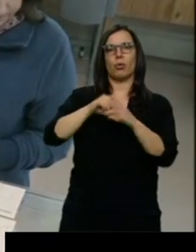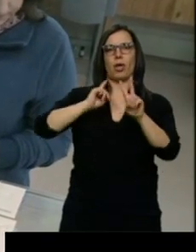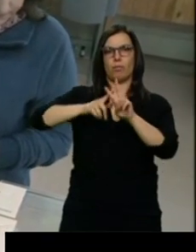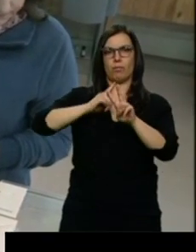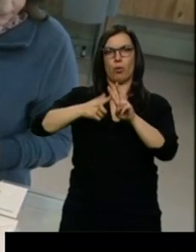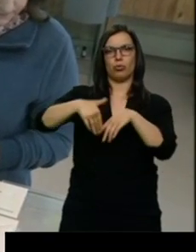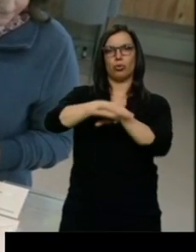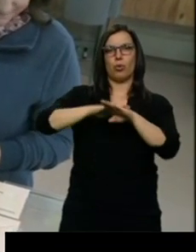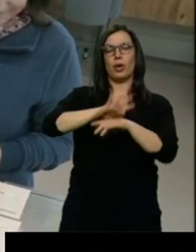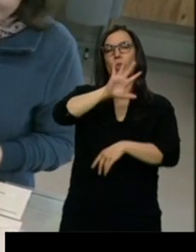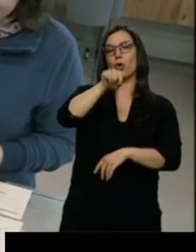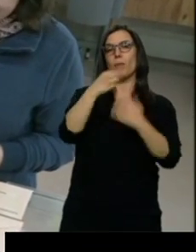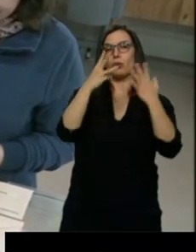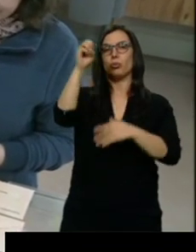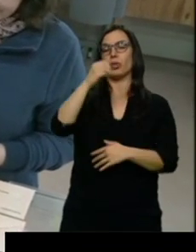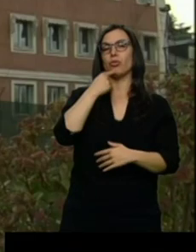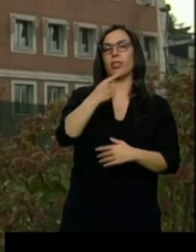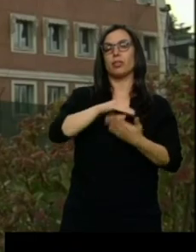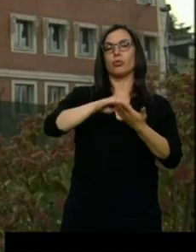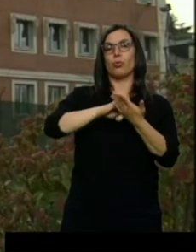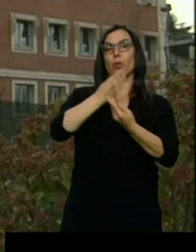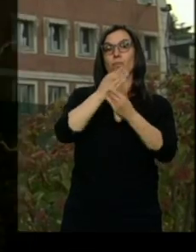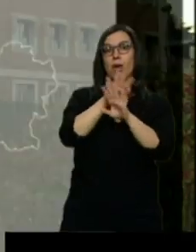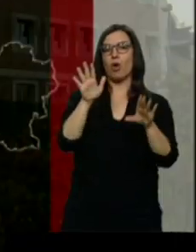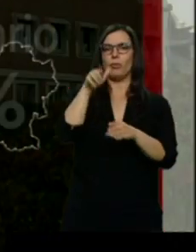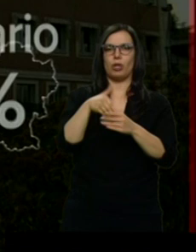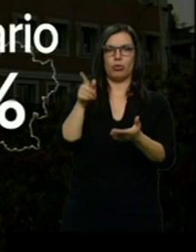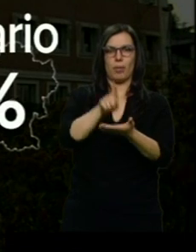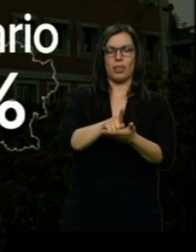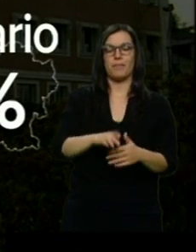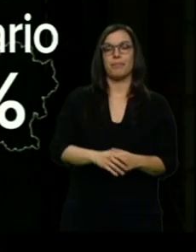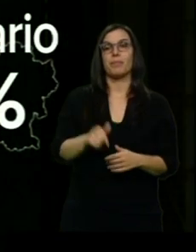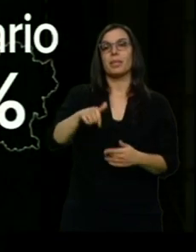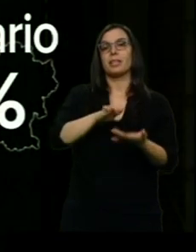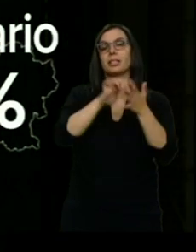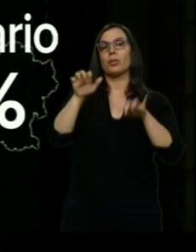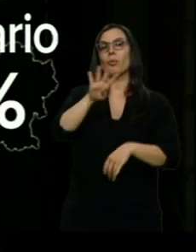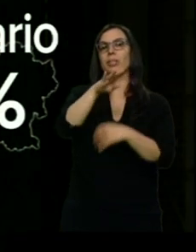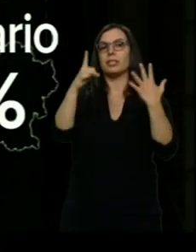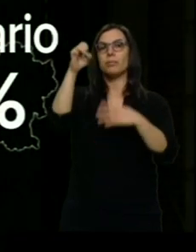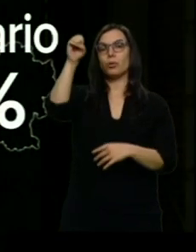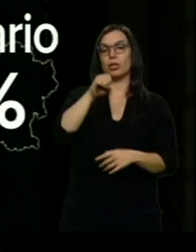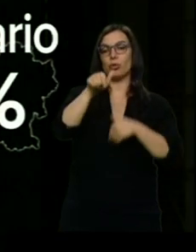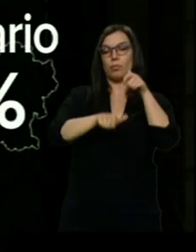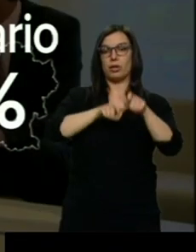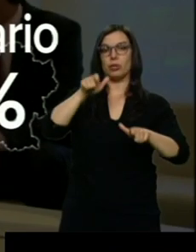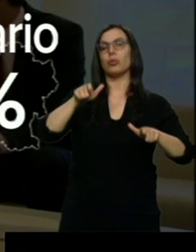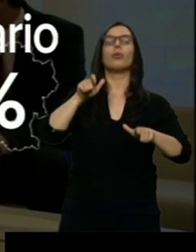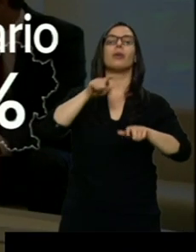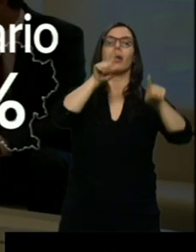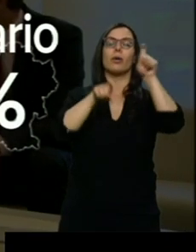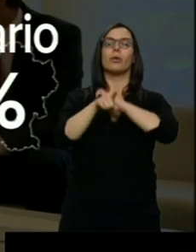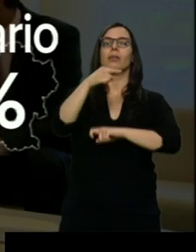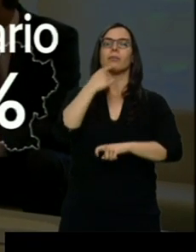% la mejor solución es volver a votar. En Castilla y León el 46% de los encuestados prefiere una coalición de gobierno en Moncloa,